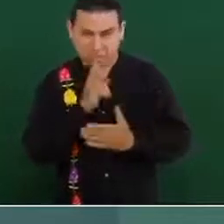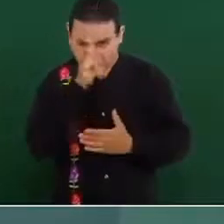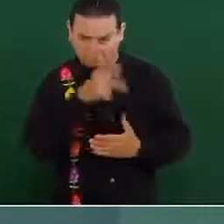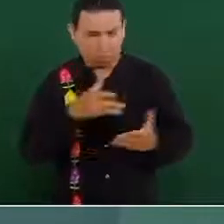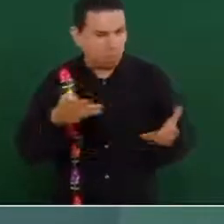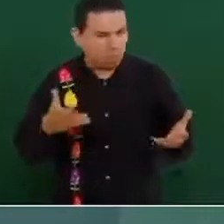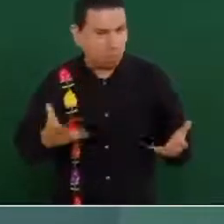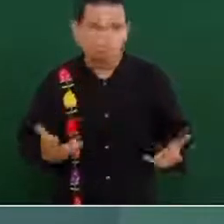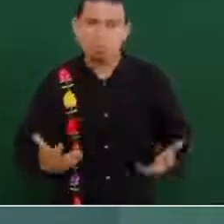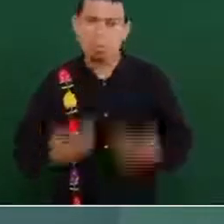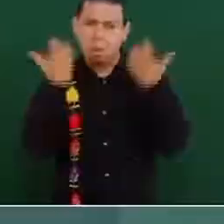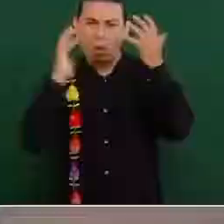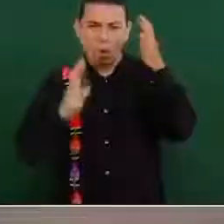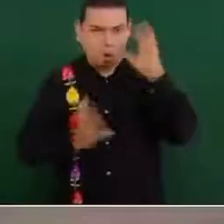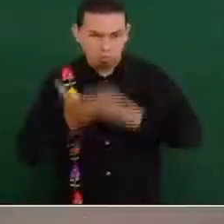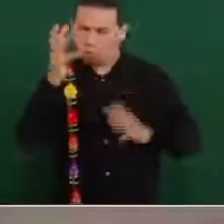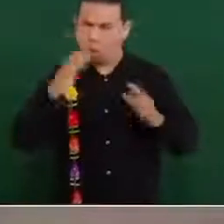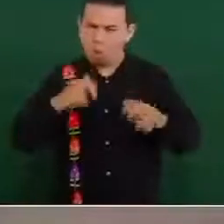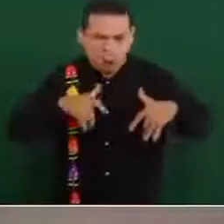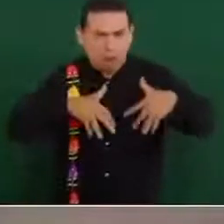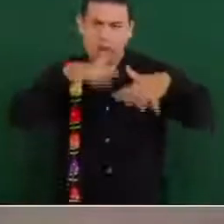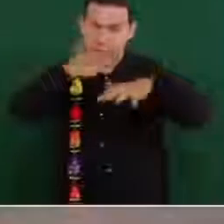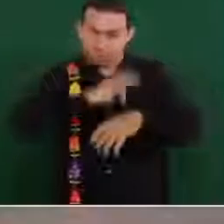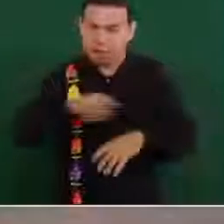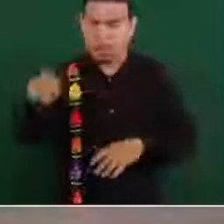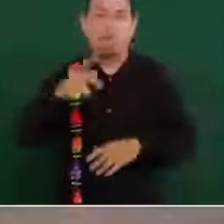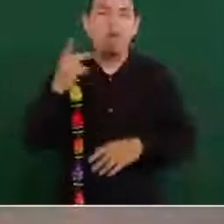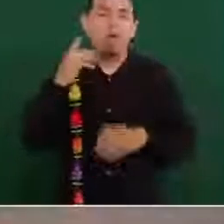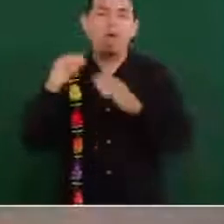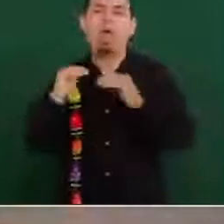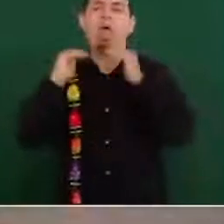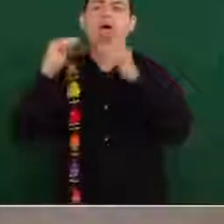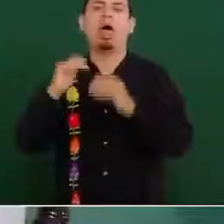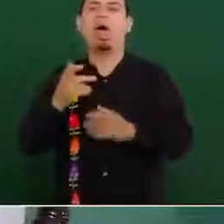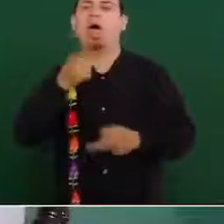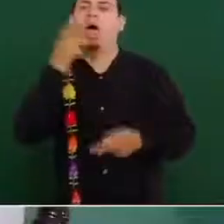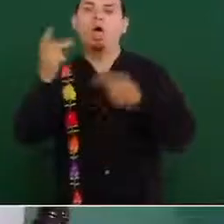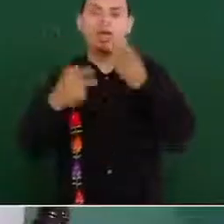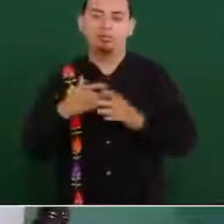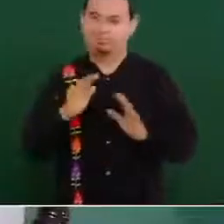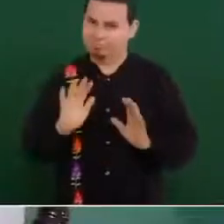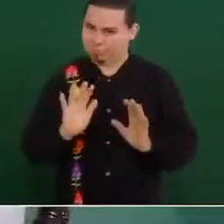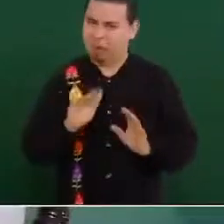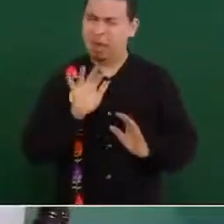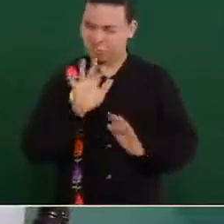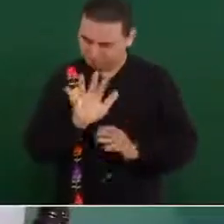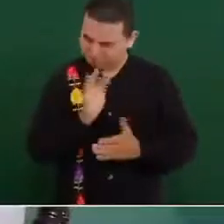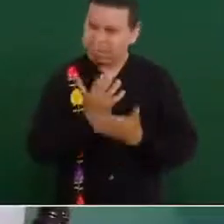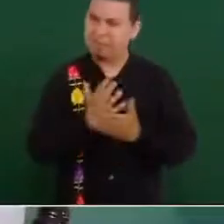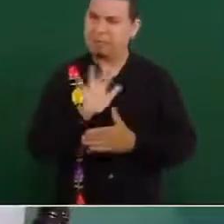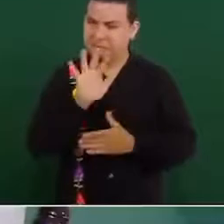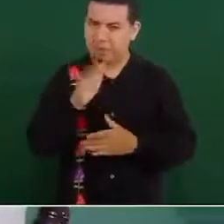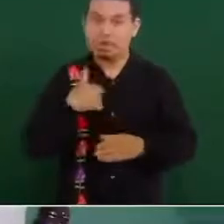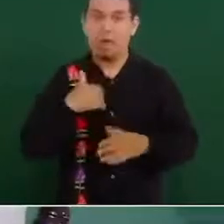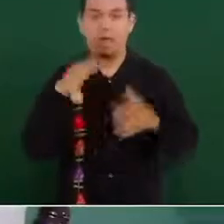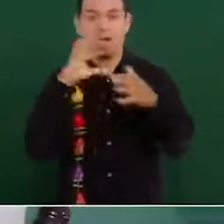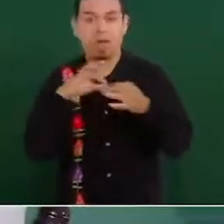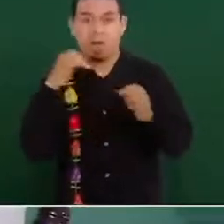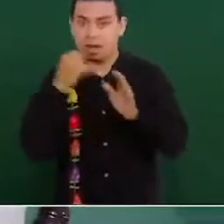síganle. ¿Políticamente están acabando su tumba? No, no, no quiero ya meterme más. Eh,